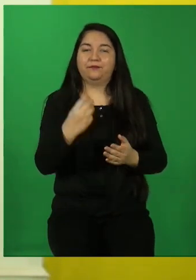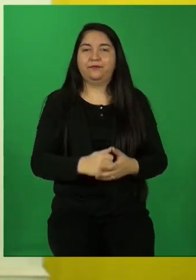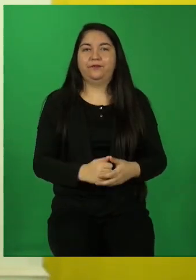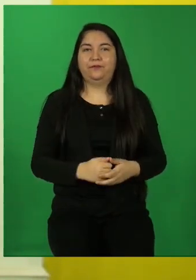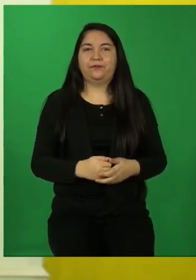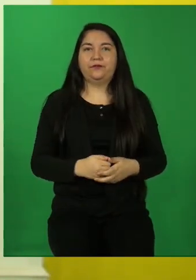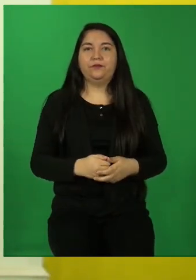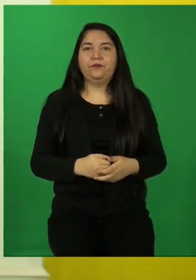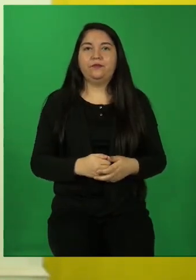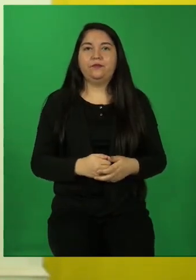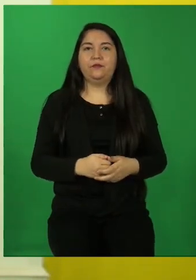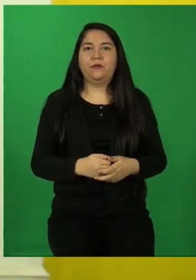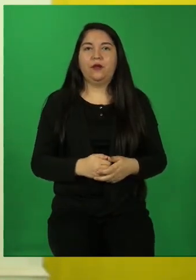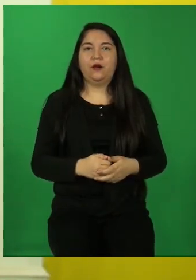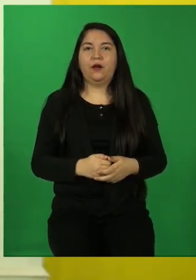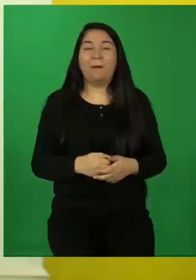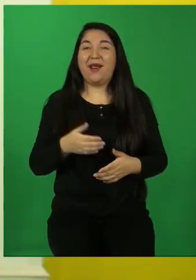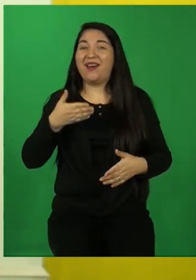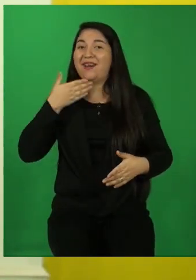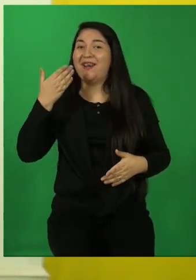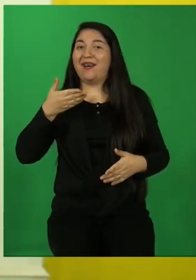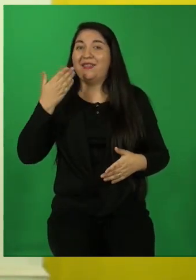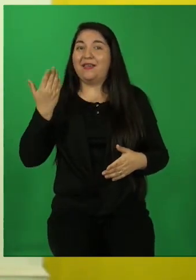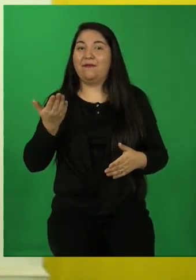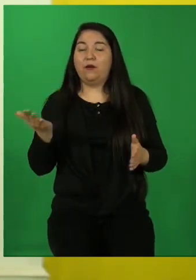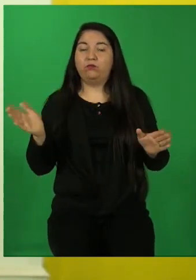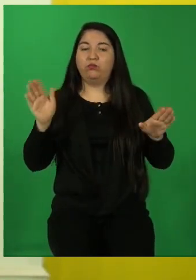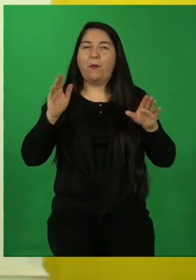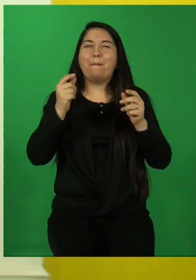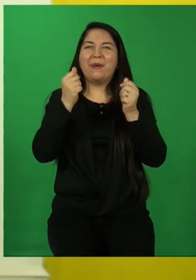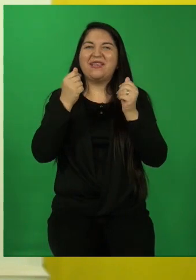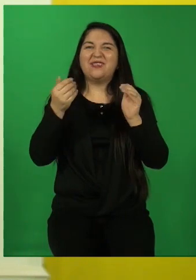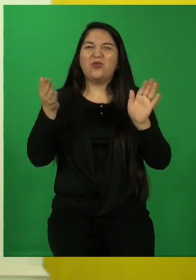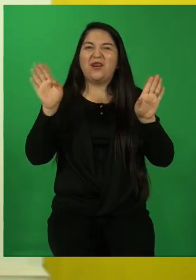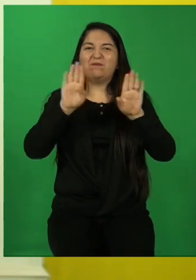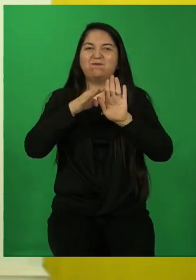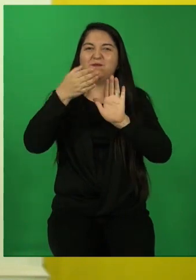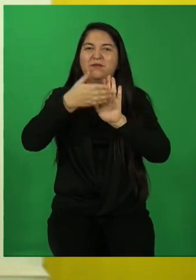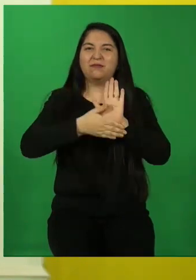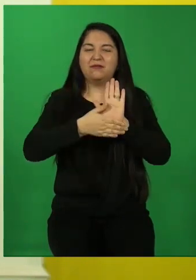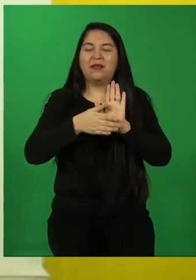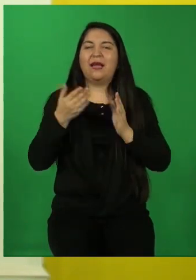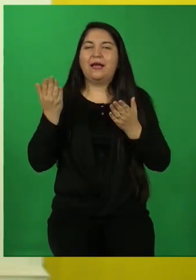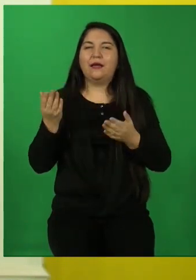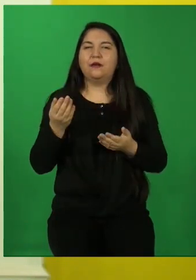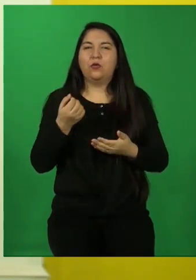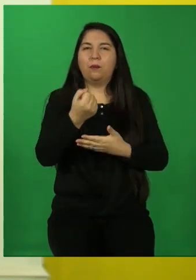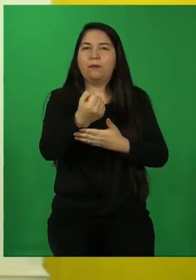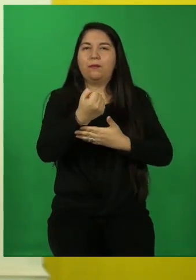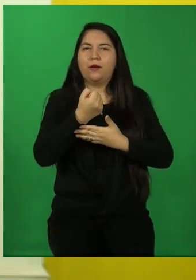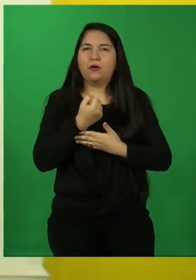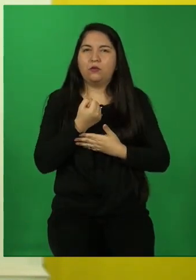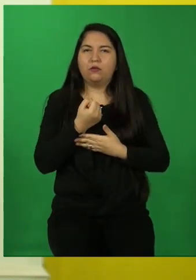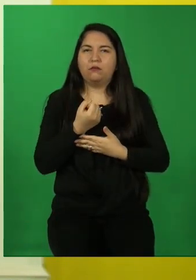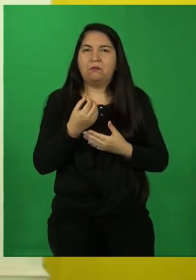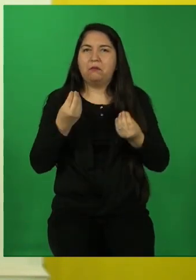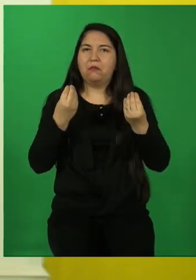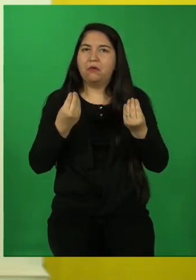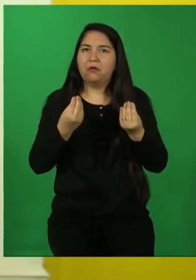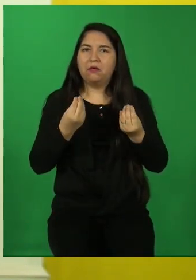Cerrando un poco lo que es narrativa. ¿Y todo esto para qué? ¿Para qué me sirve? Me preguntarán ustedes en su casa.